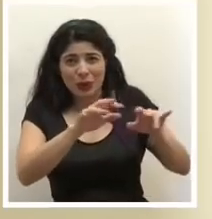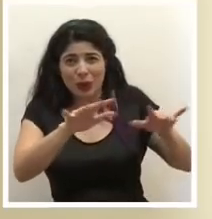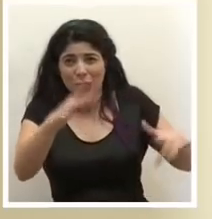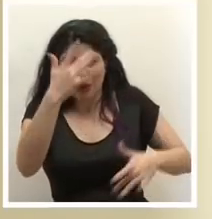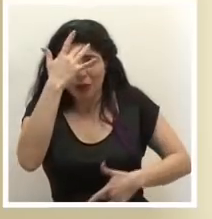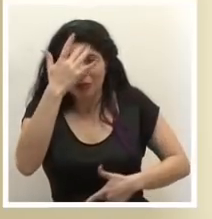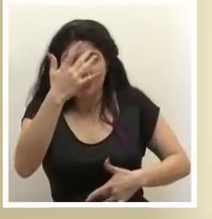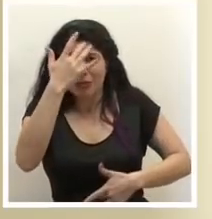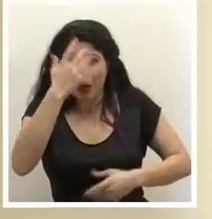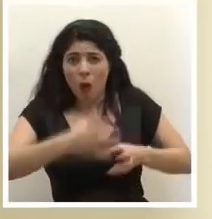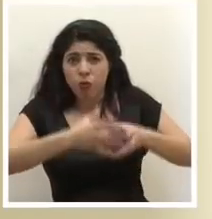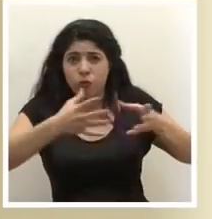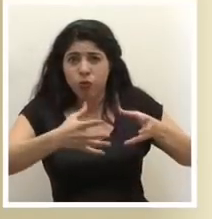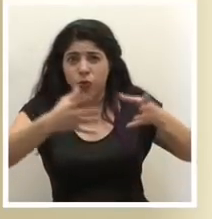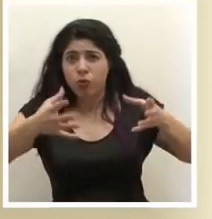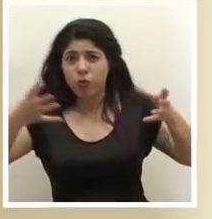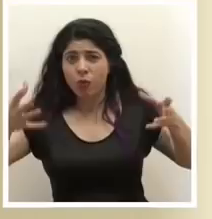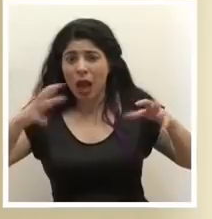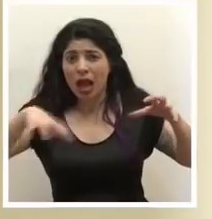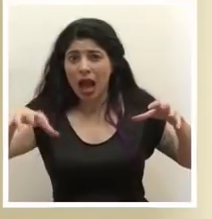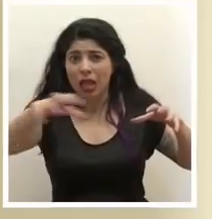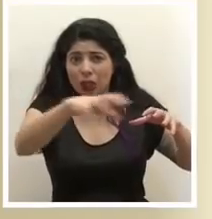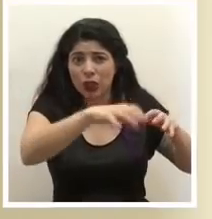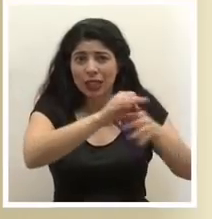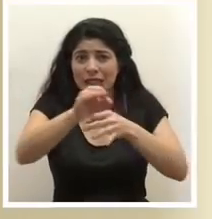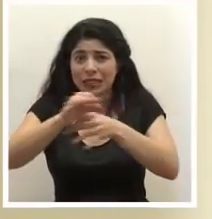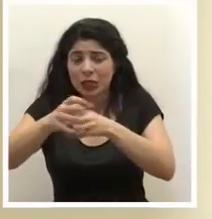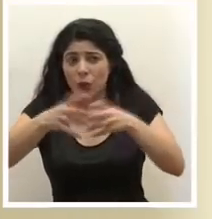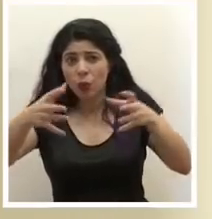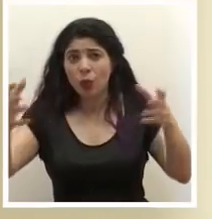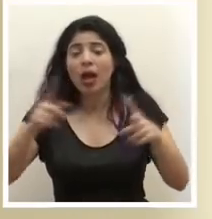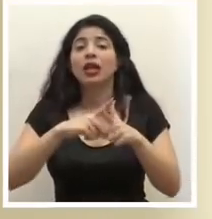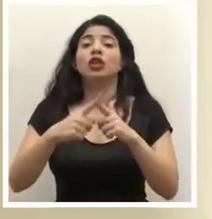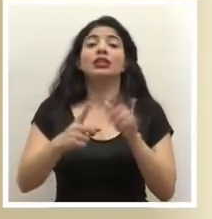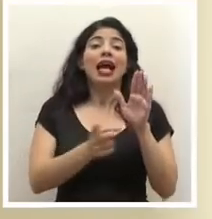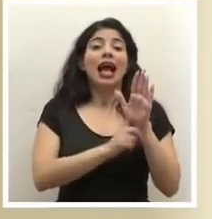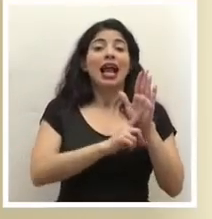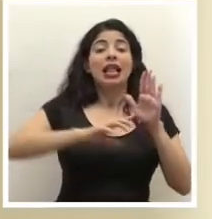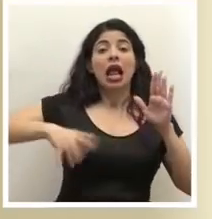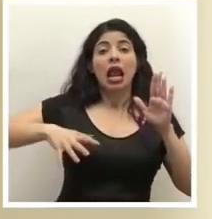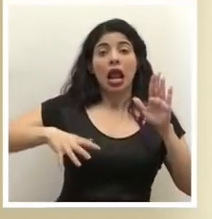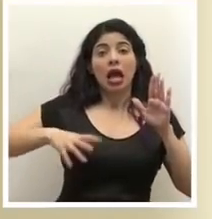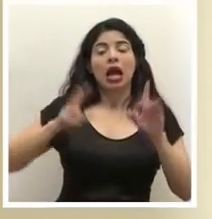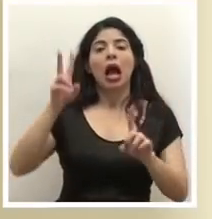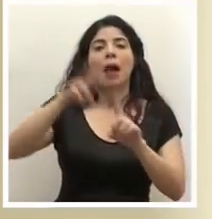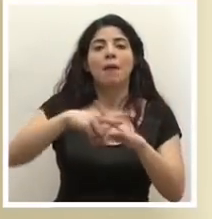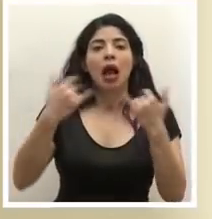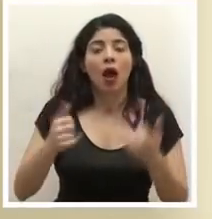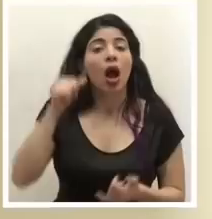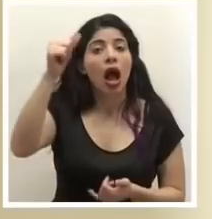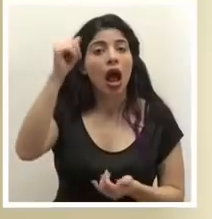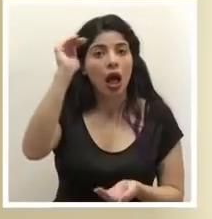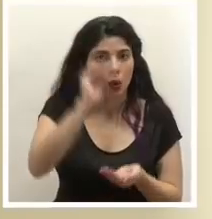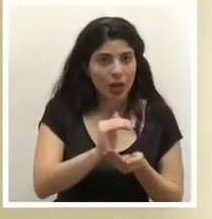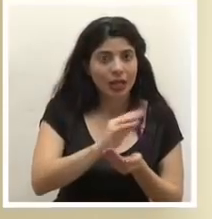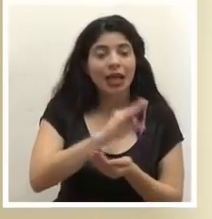el aumento de los casos en algunos cantones y distritos, estamos ampliando la condición de alerta naranja para los cantones de Alajuelita